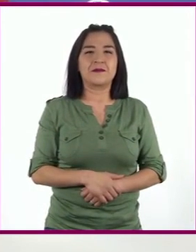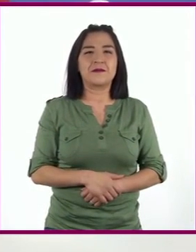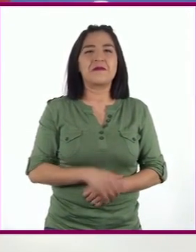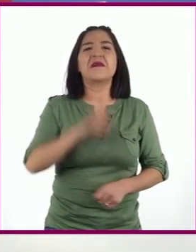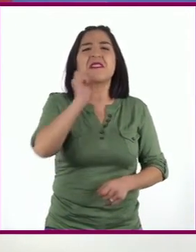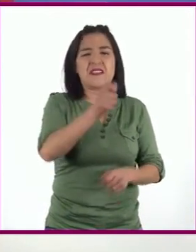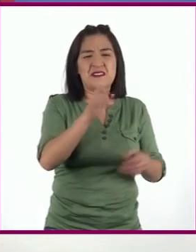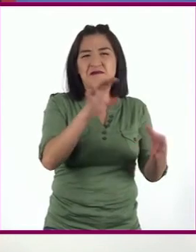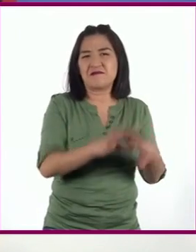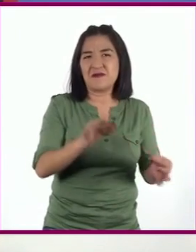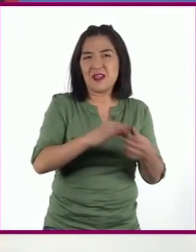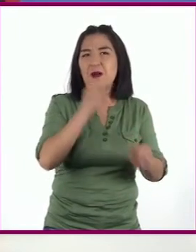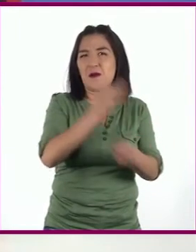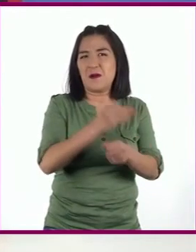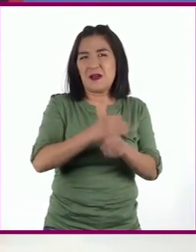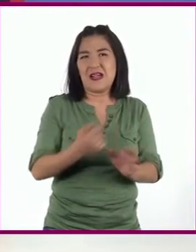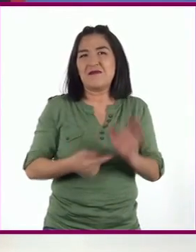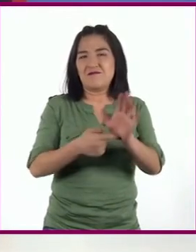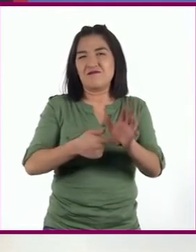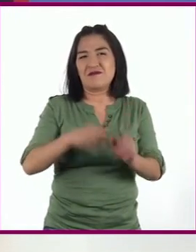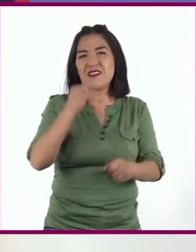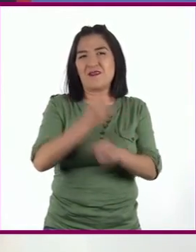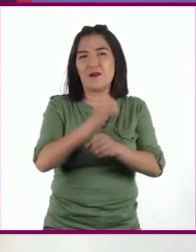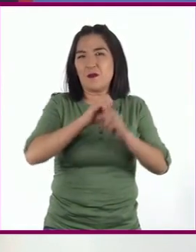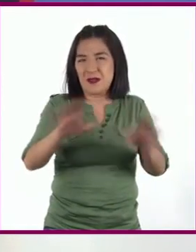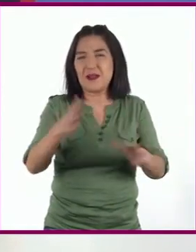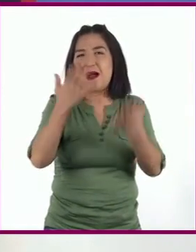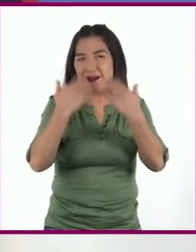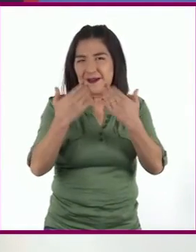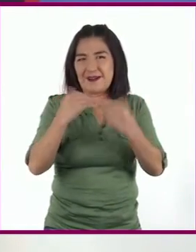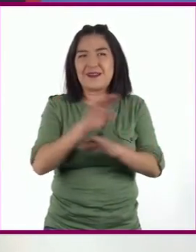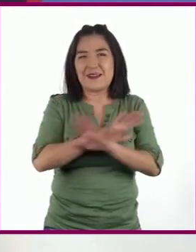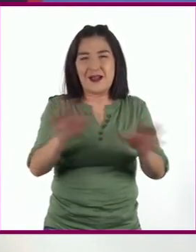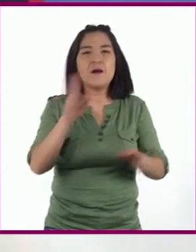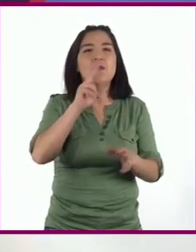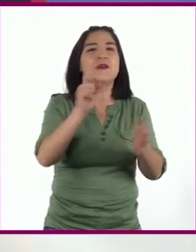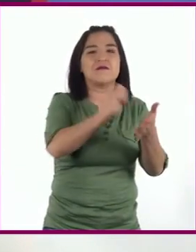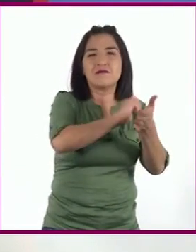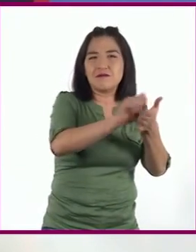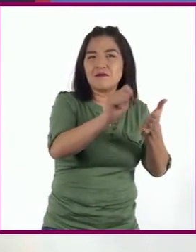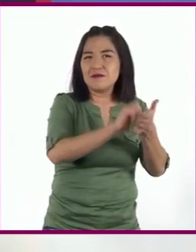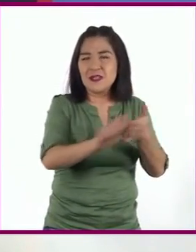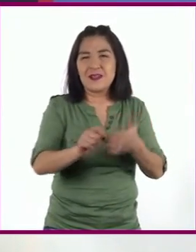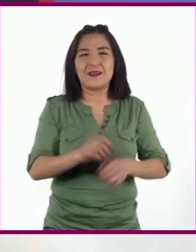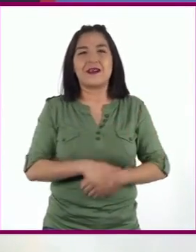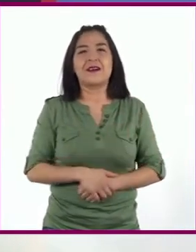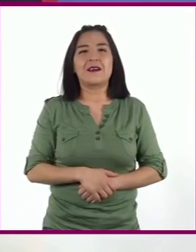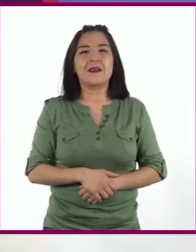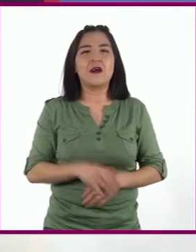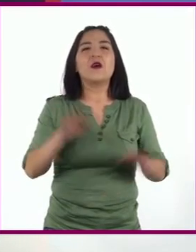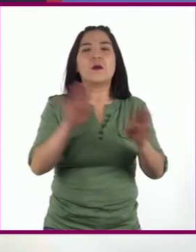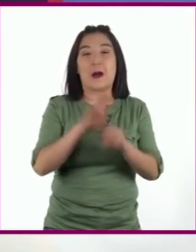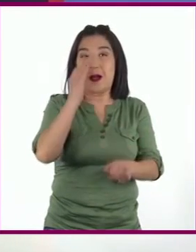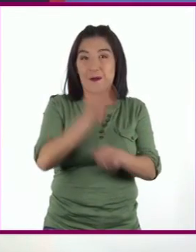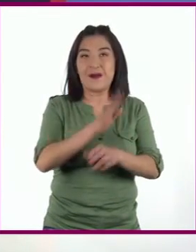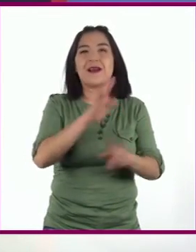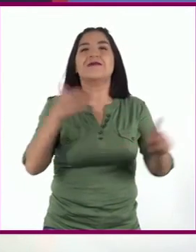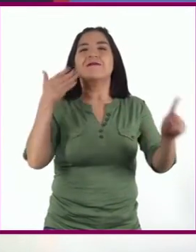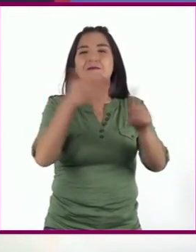aporta este extracto a la información que ya tenemos, además de la subrayada? Hora de cumplir nuestro reto